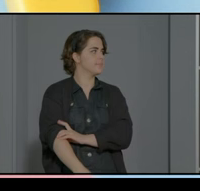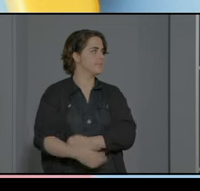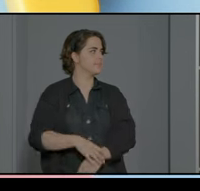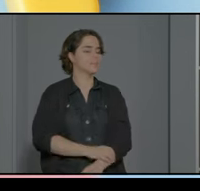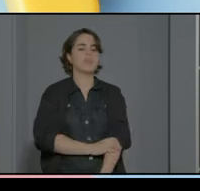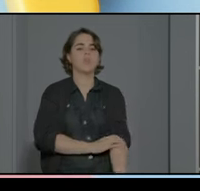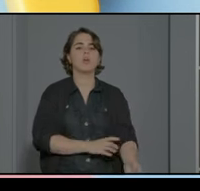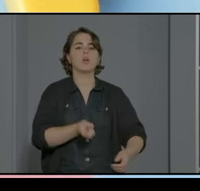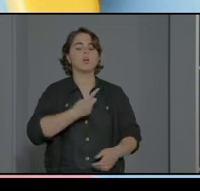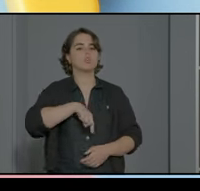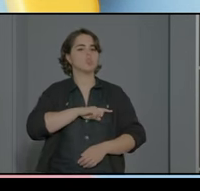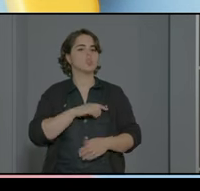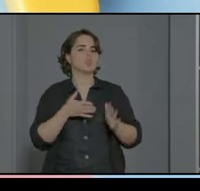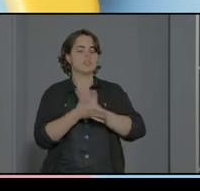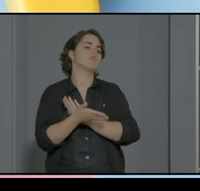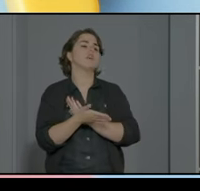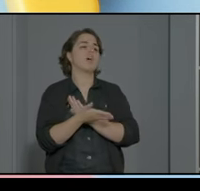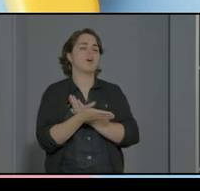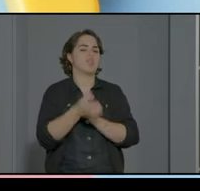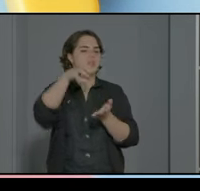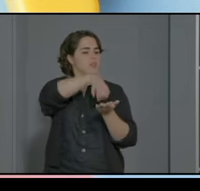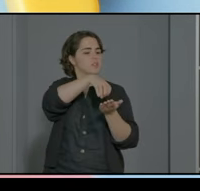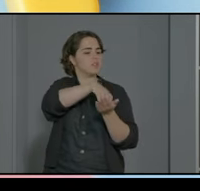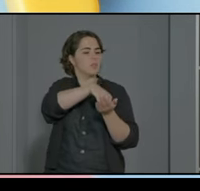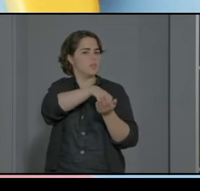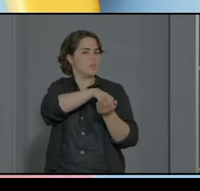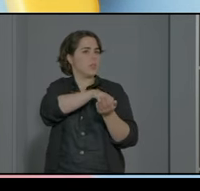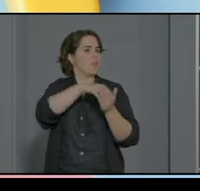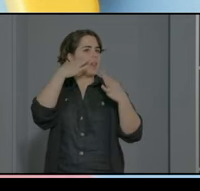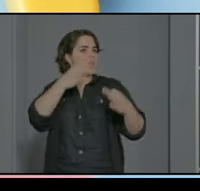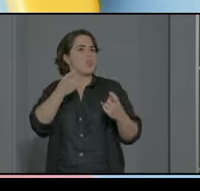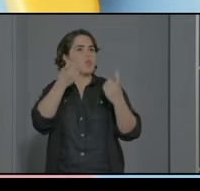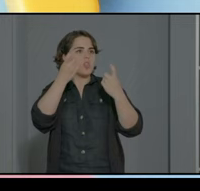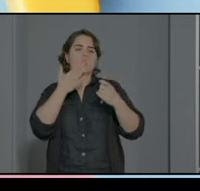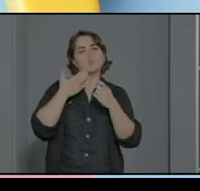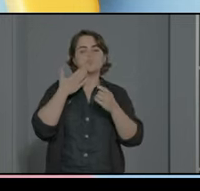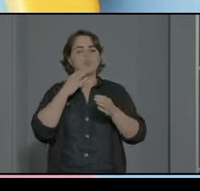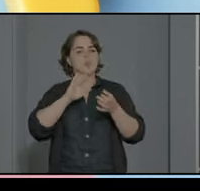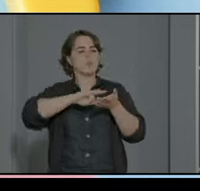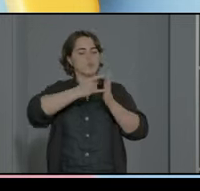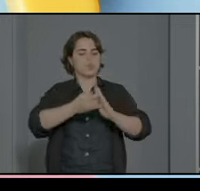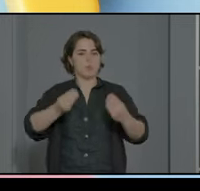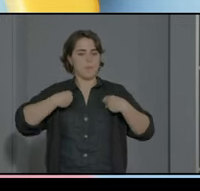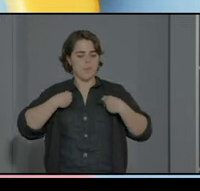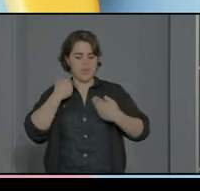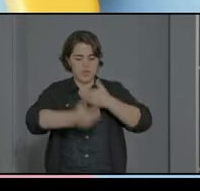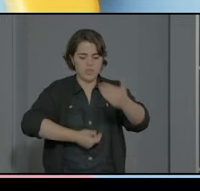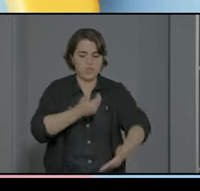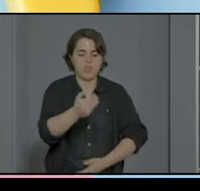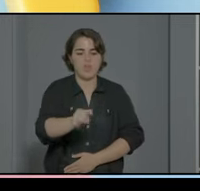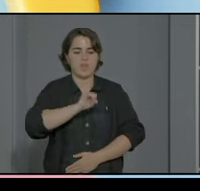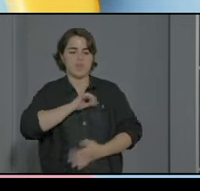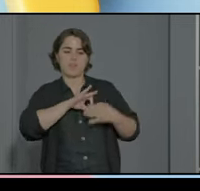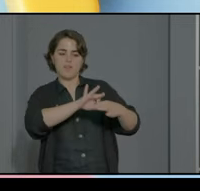para nosotros nuestro centro es un proyecto educativo para la vida uno de nuestros signos de identidad está basado un poquito en la